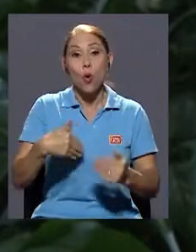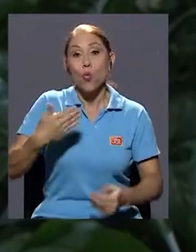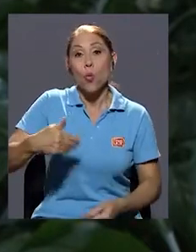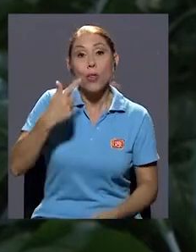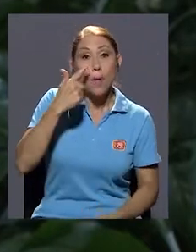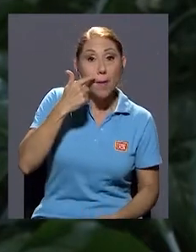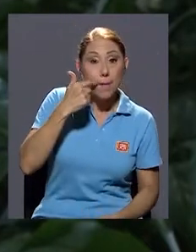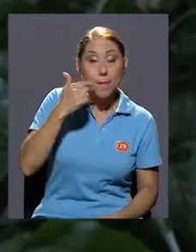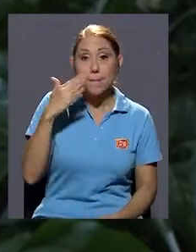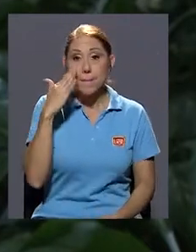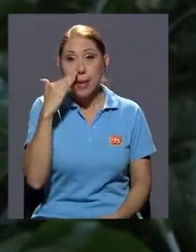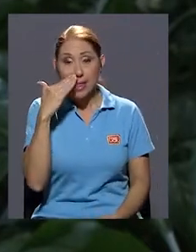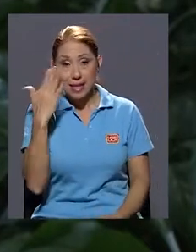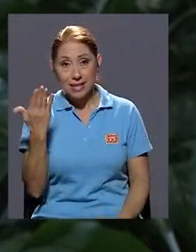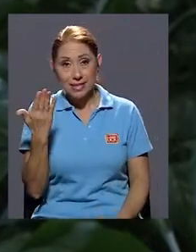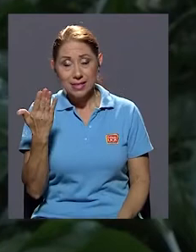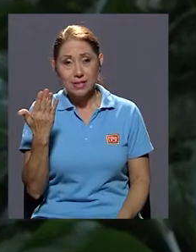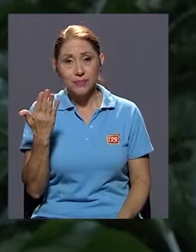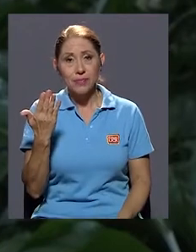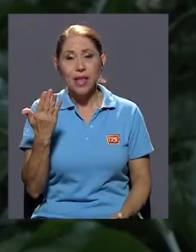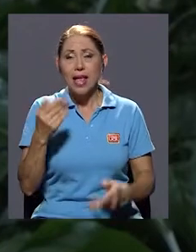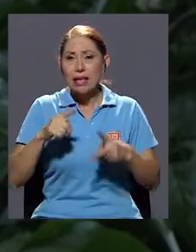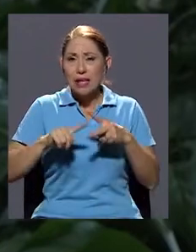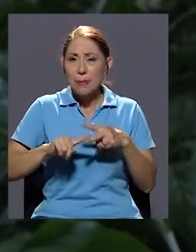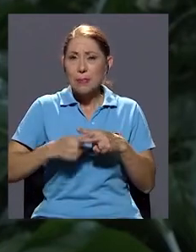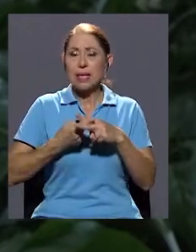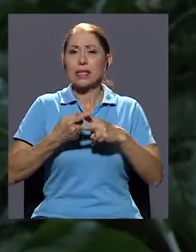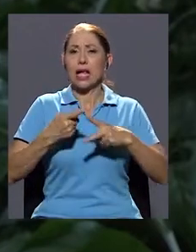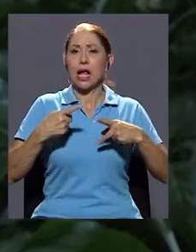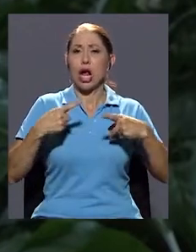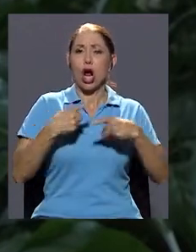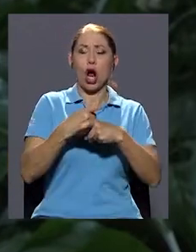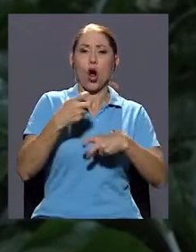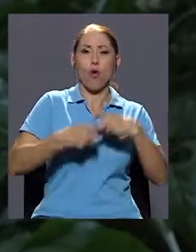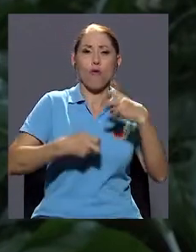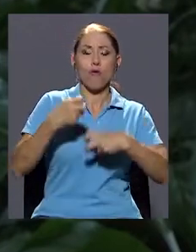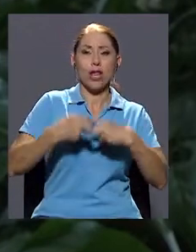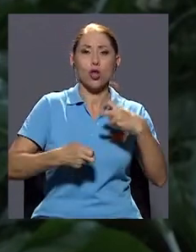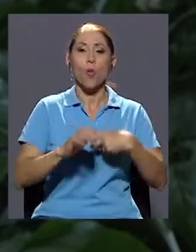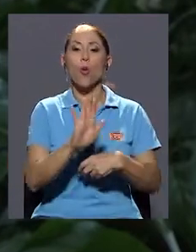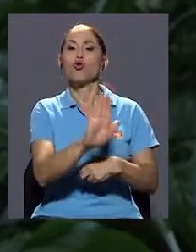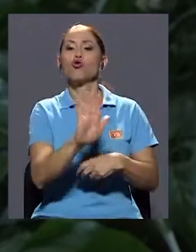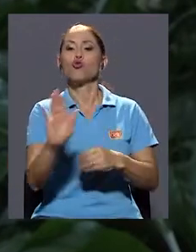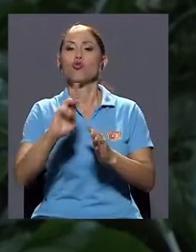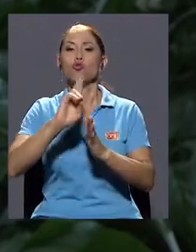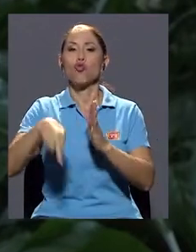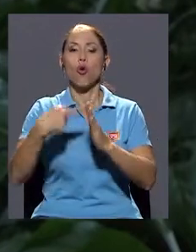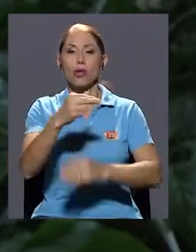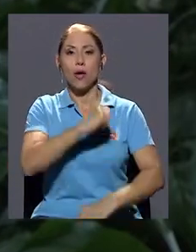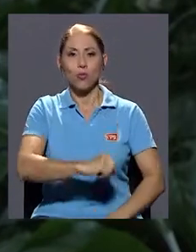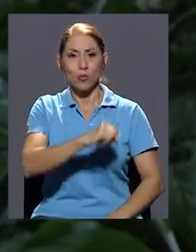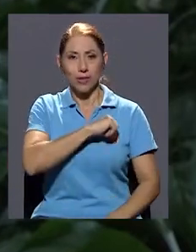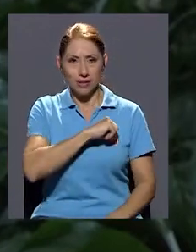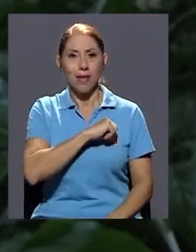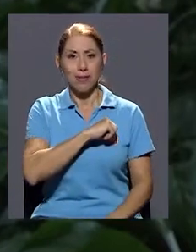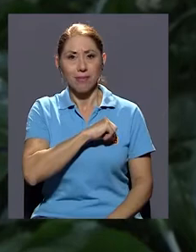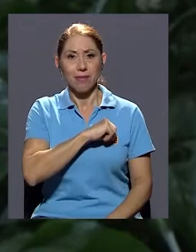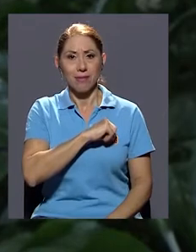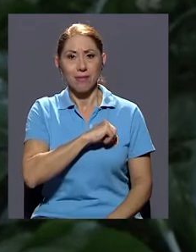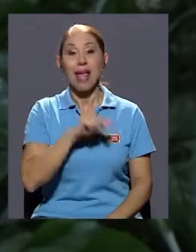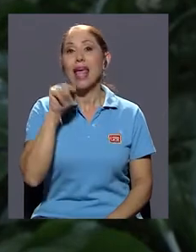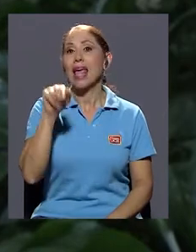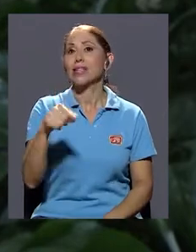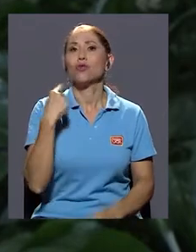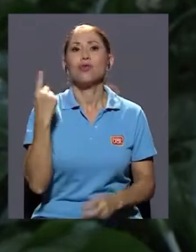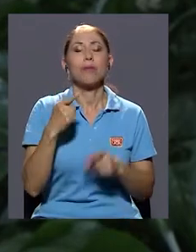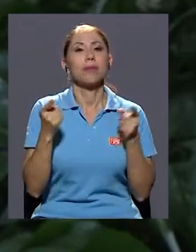los padres y las madres entran en conflicto por su rol de autoridad. Usualmente esta es una dimensión